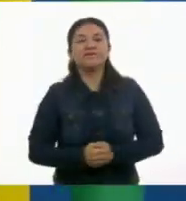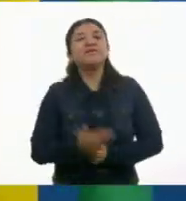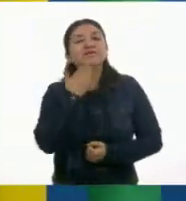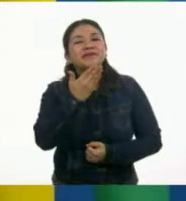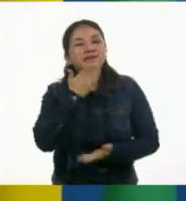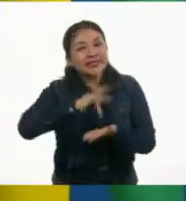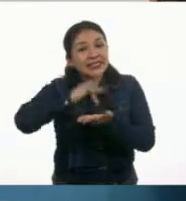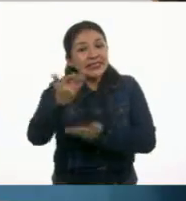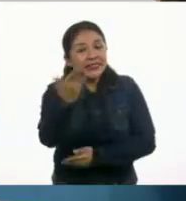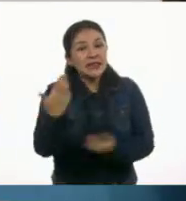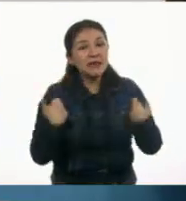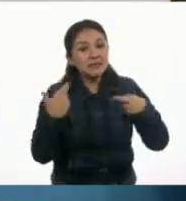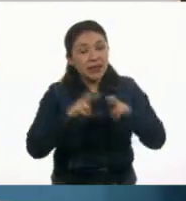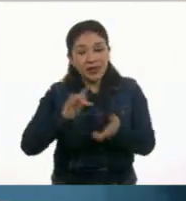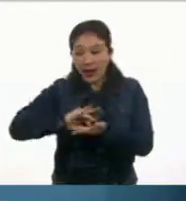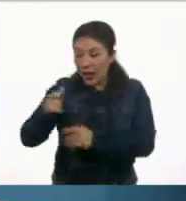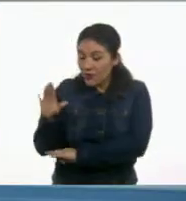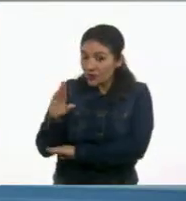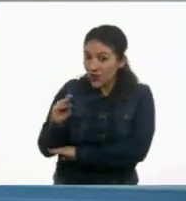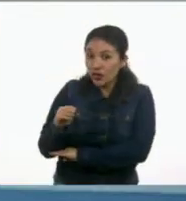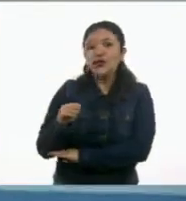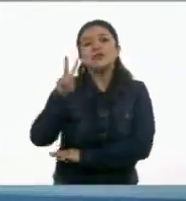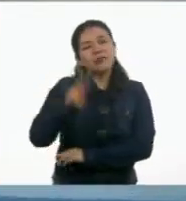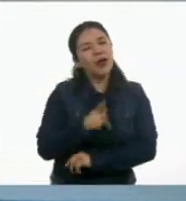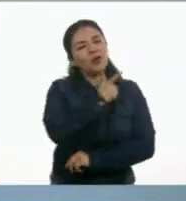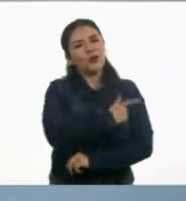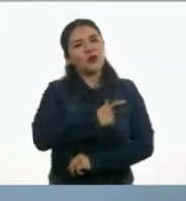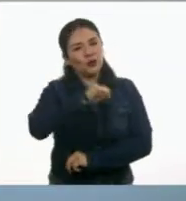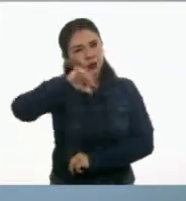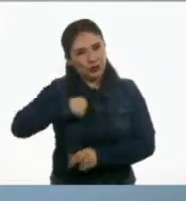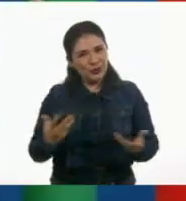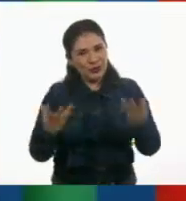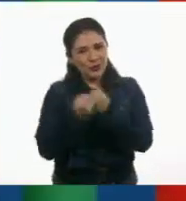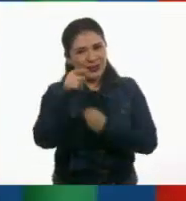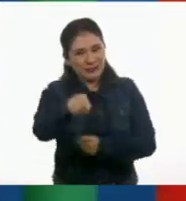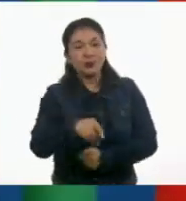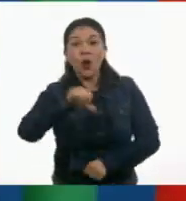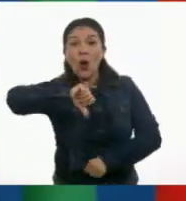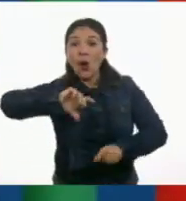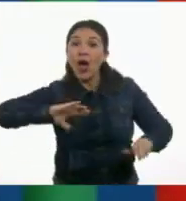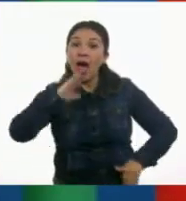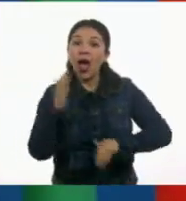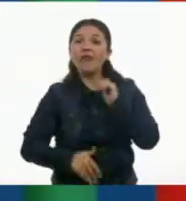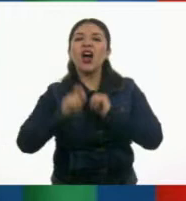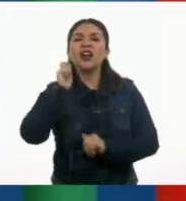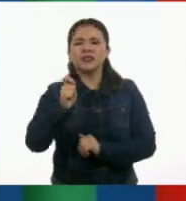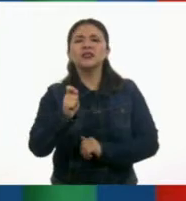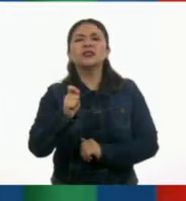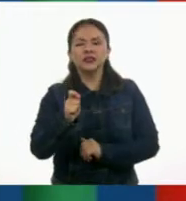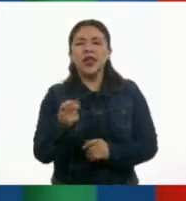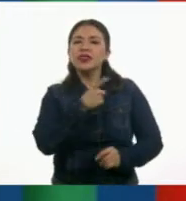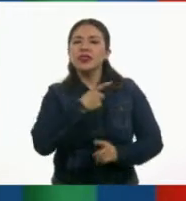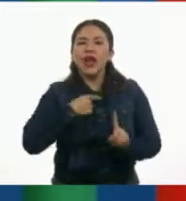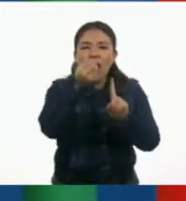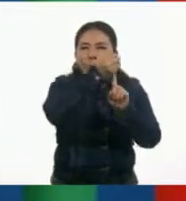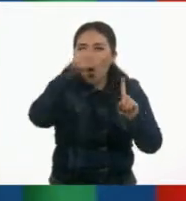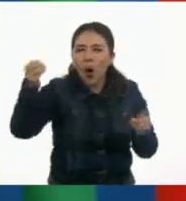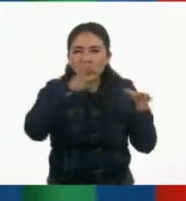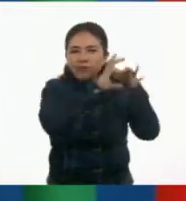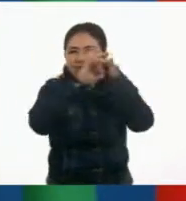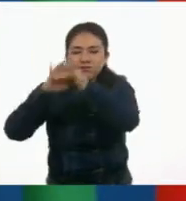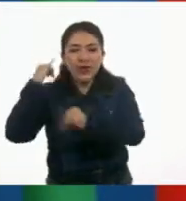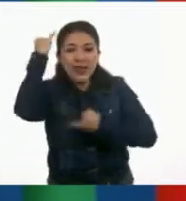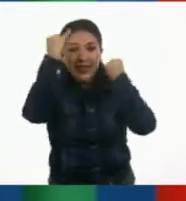gracias, profesor. Muchísimas gracias, Tom. Ha sido un placer estar con ustedes. Hemos terminado con demos coherencia a los